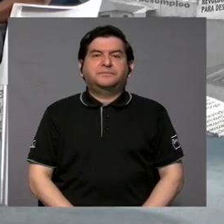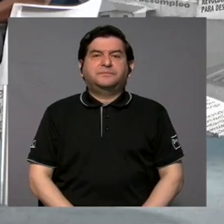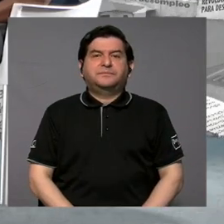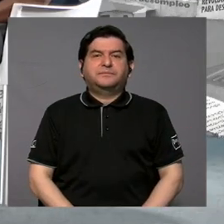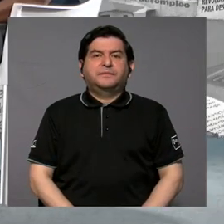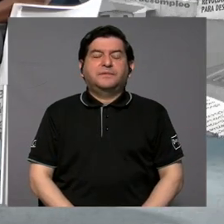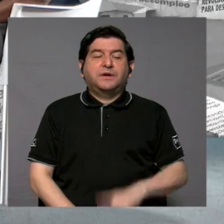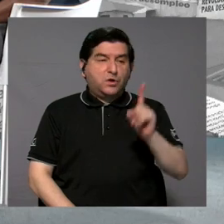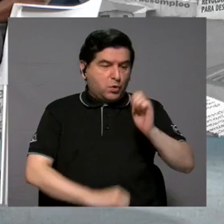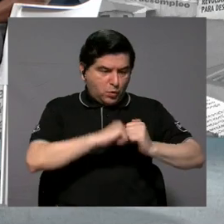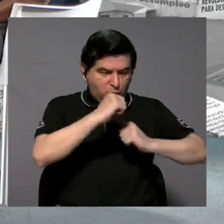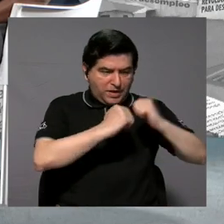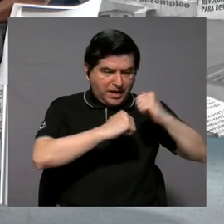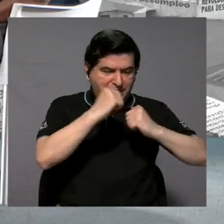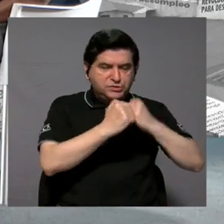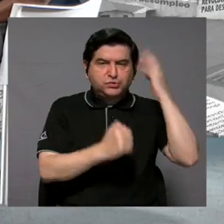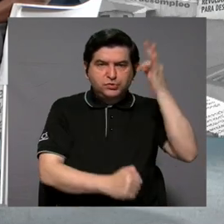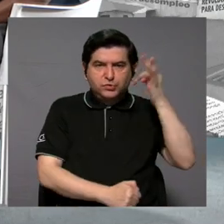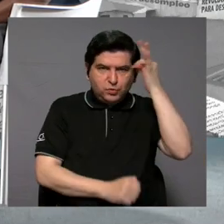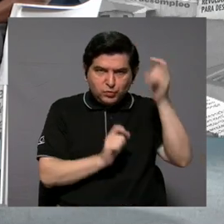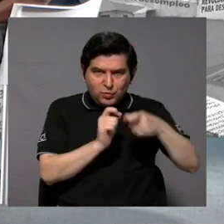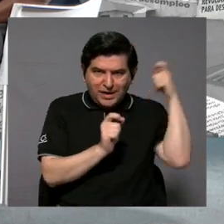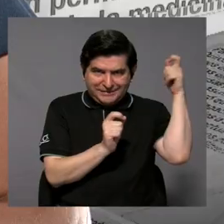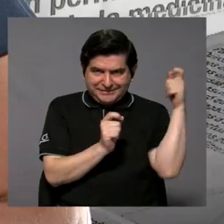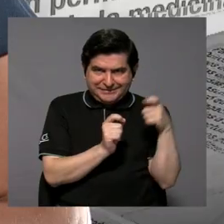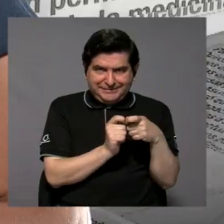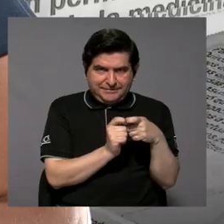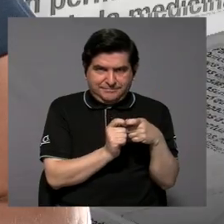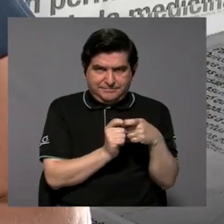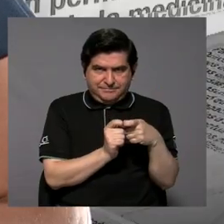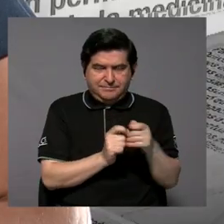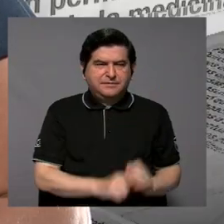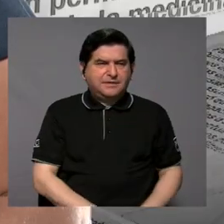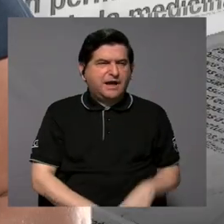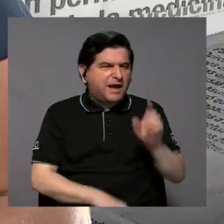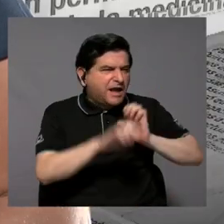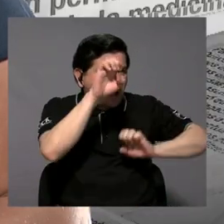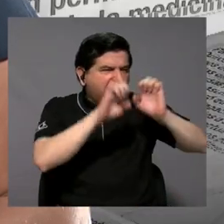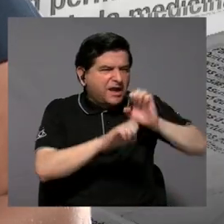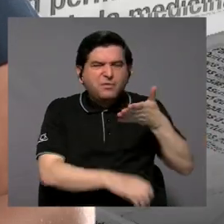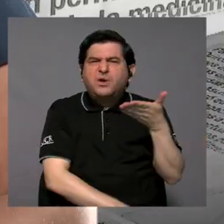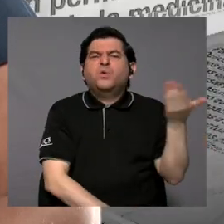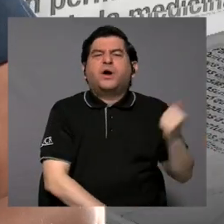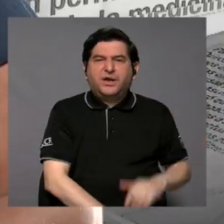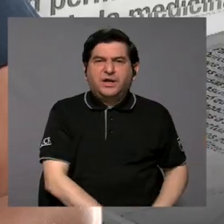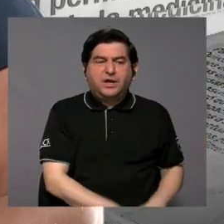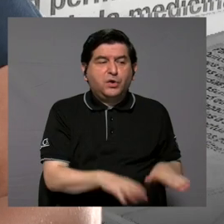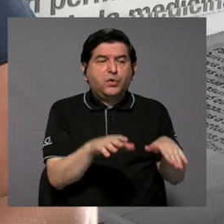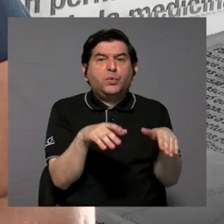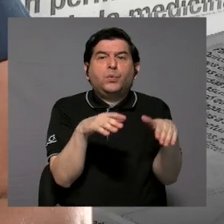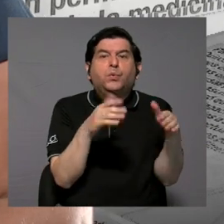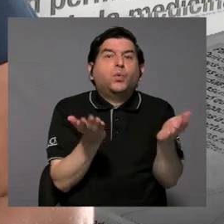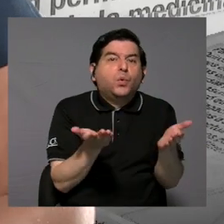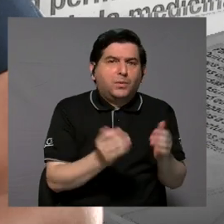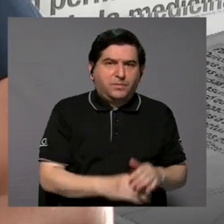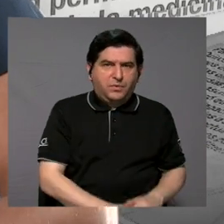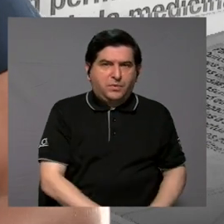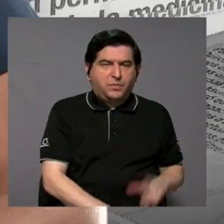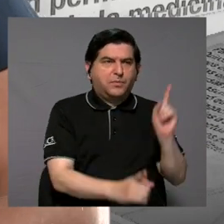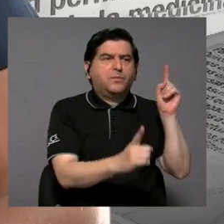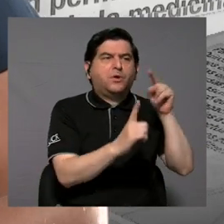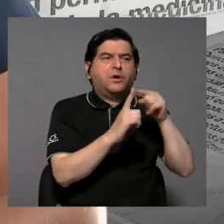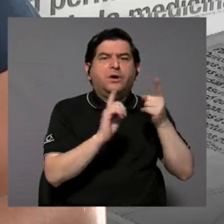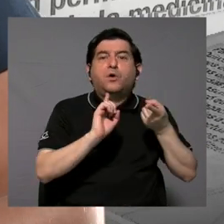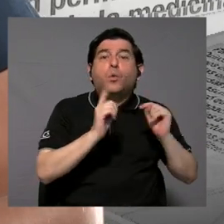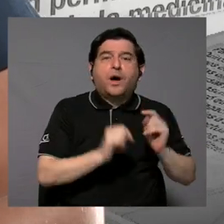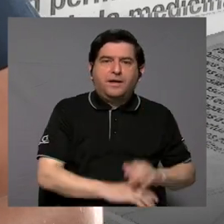una estructura teórica definida, ¿verdad? ¿Qué es lo que se va a evaluar? ¿Cómo se va evaluar? ¿Verdad? ¿Y cuál es su